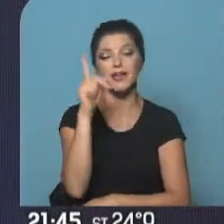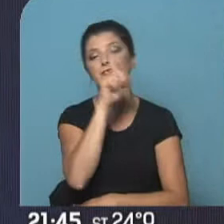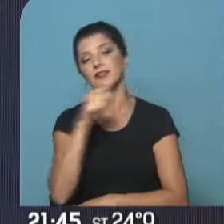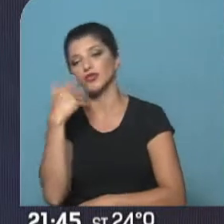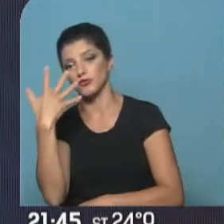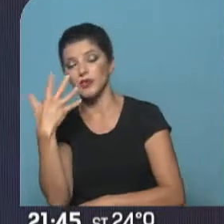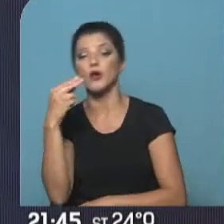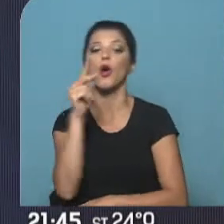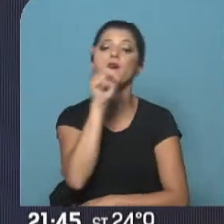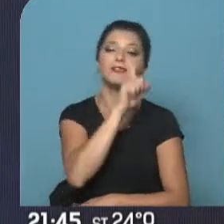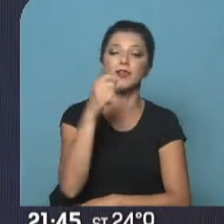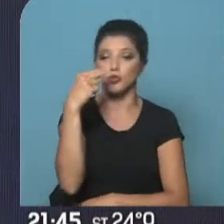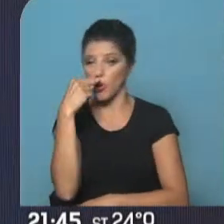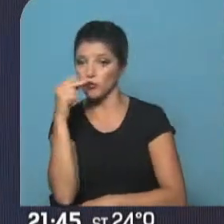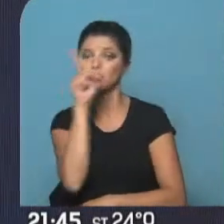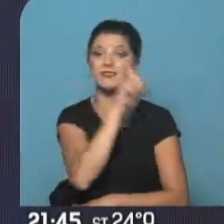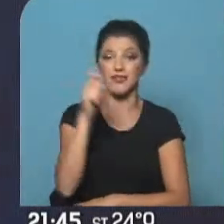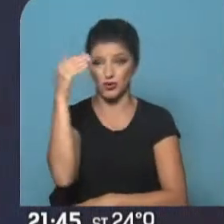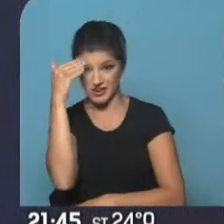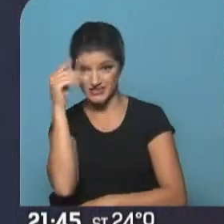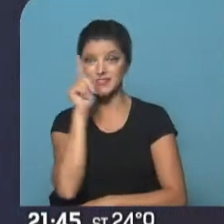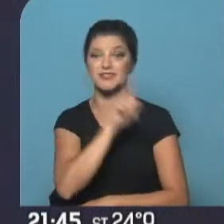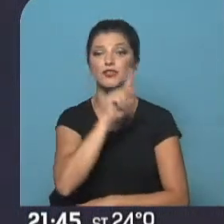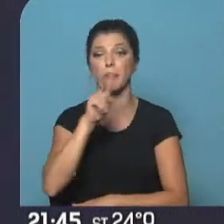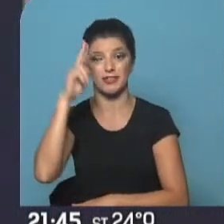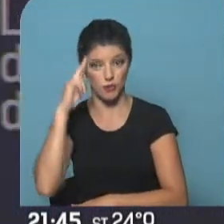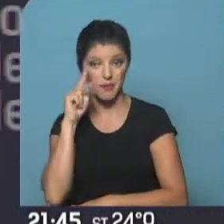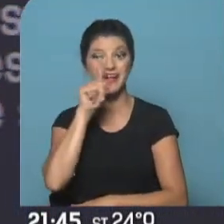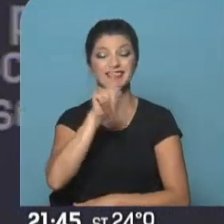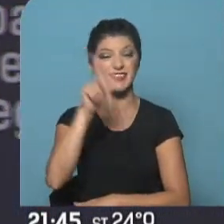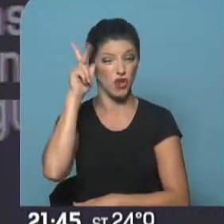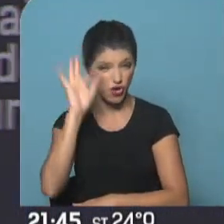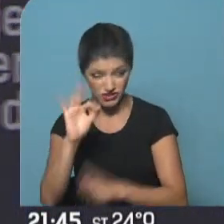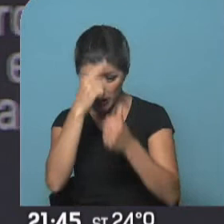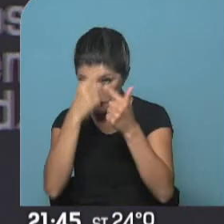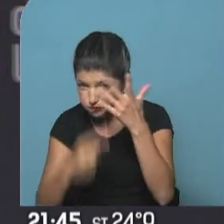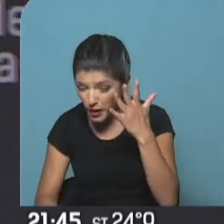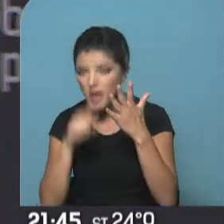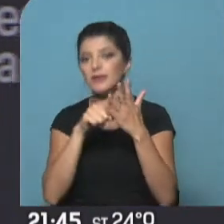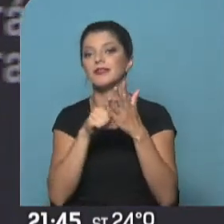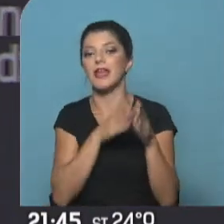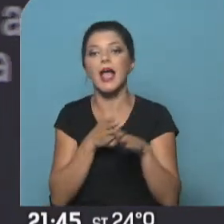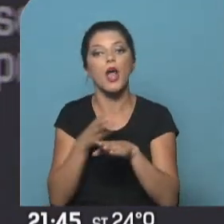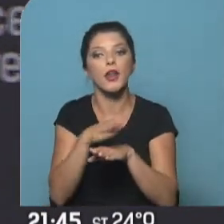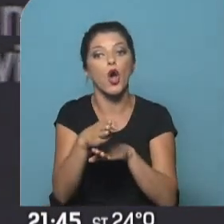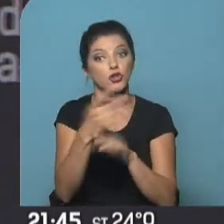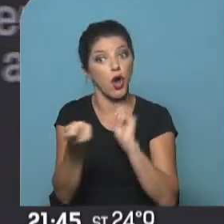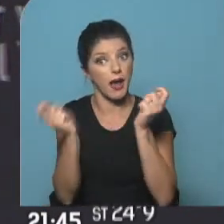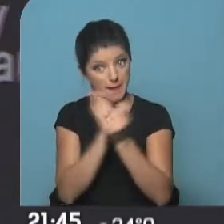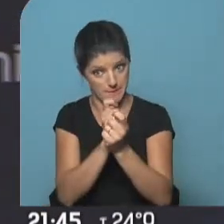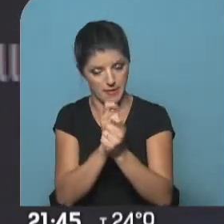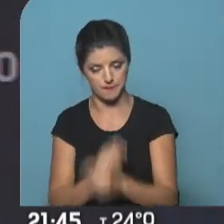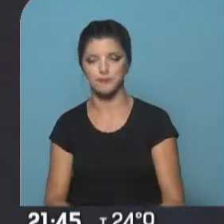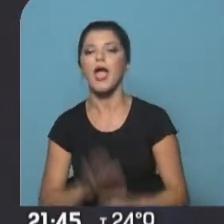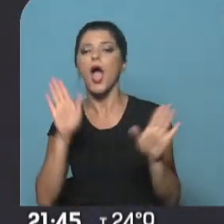115, 129 y 180 cambian el recorrido durante toda esta semana en que se realiza la cumbre. Recuerden a todas aquellas personas que